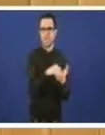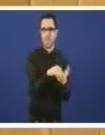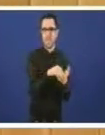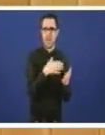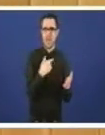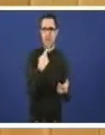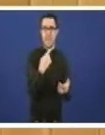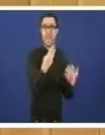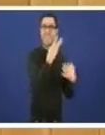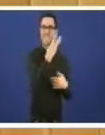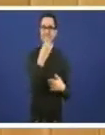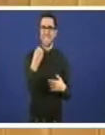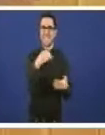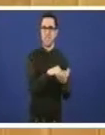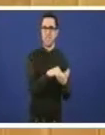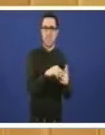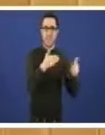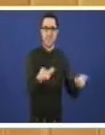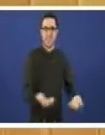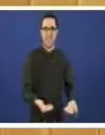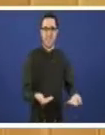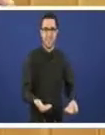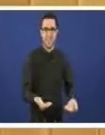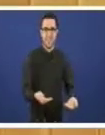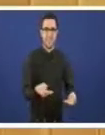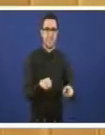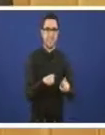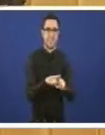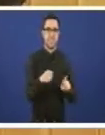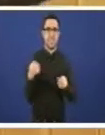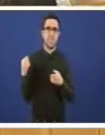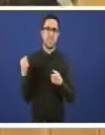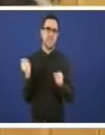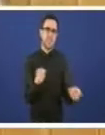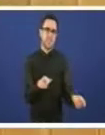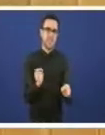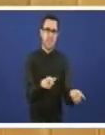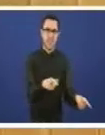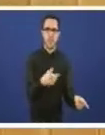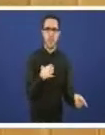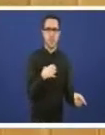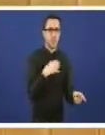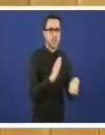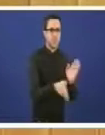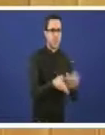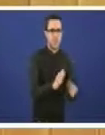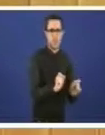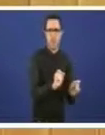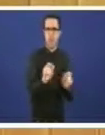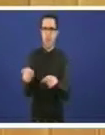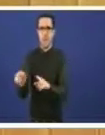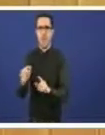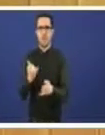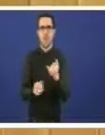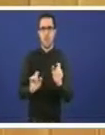que son desviadas directamente sen tratar a un vertedoiro que a verdadeira